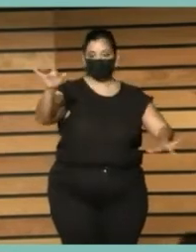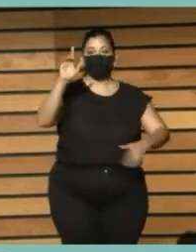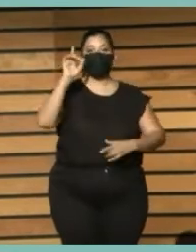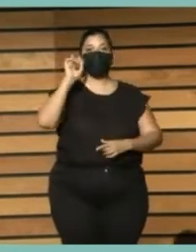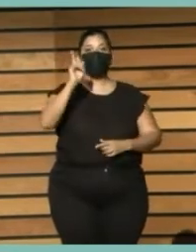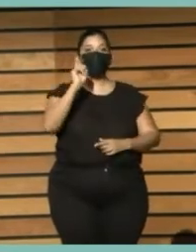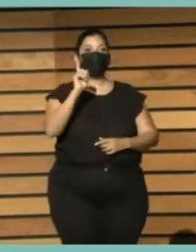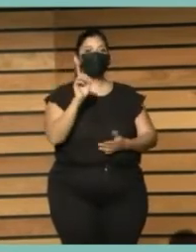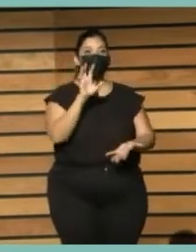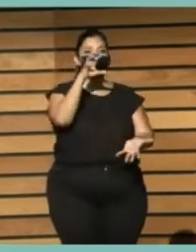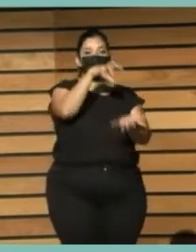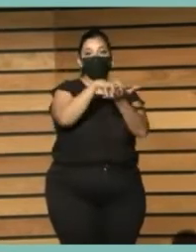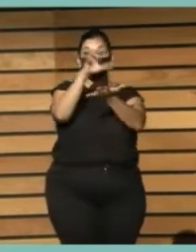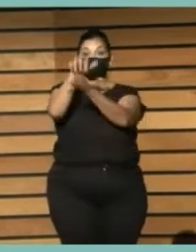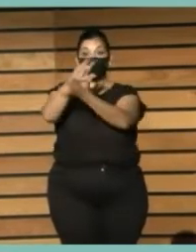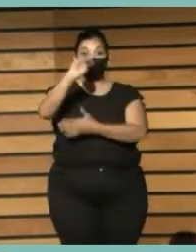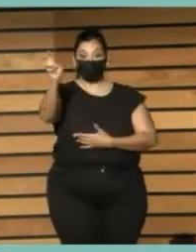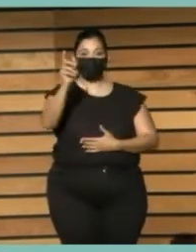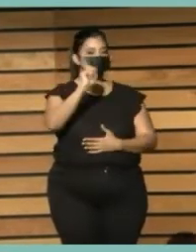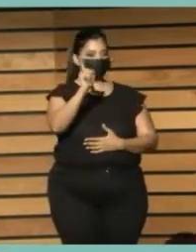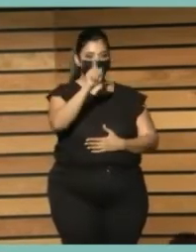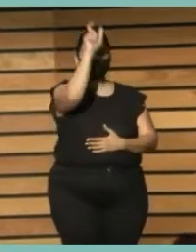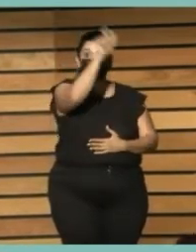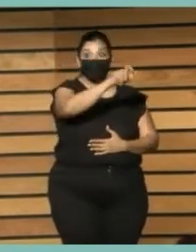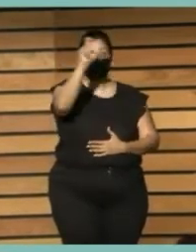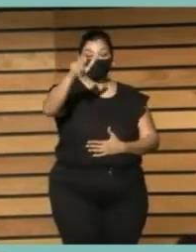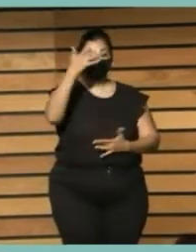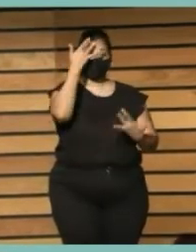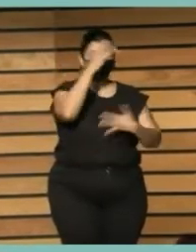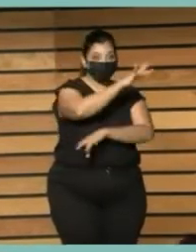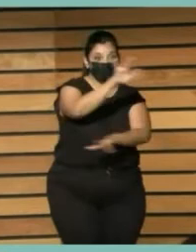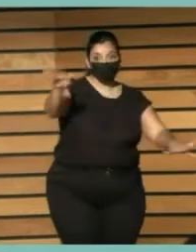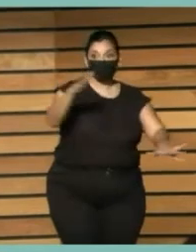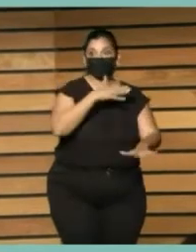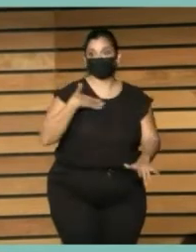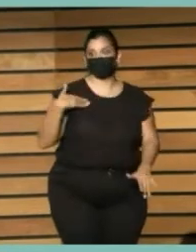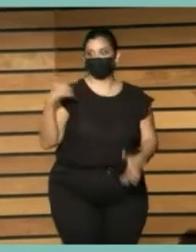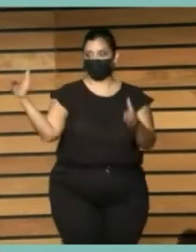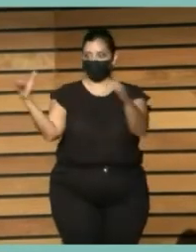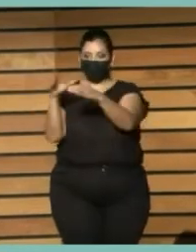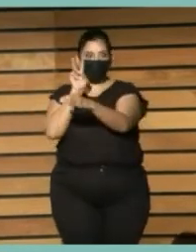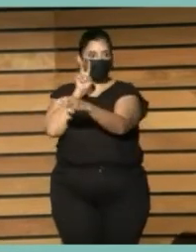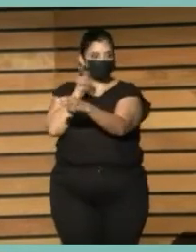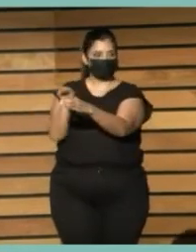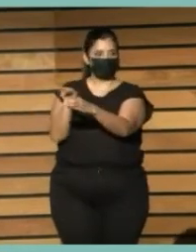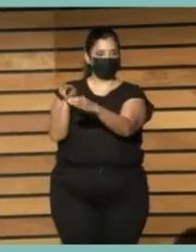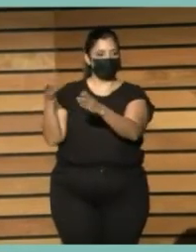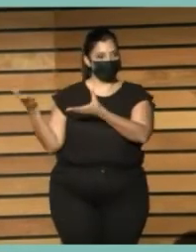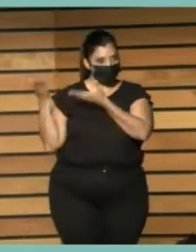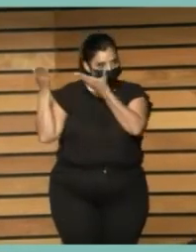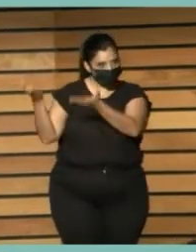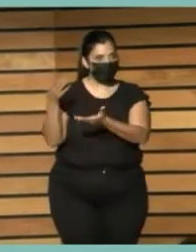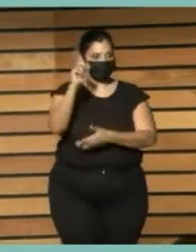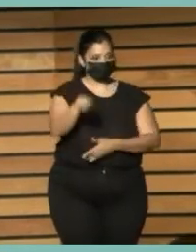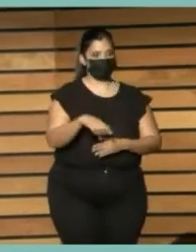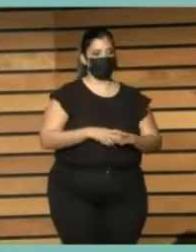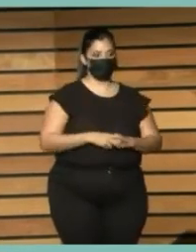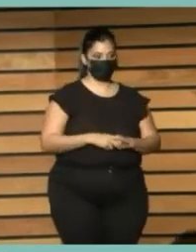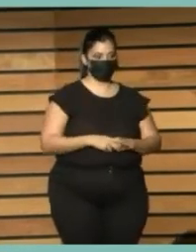en lo que saben lo que conocen o lo que sino en su vida diaria y entonces aquí